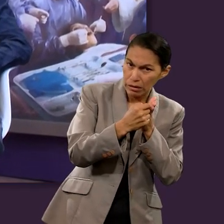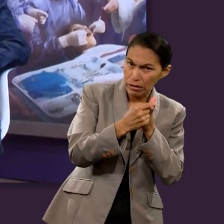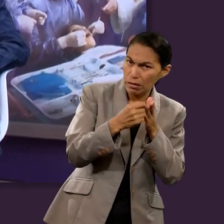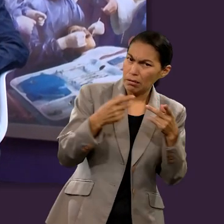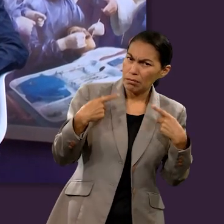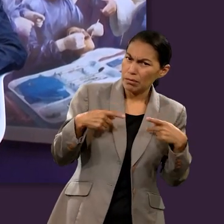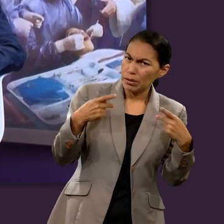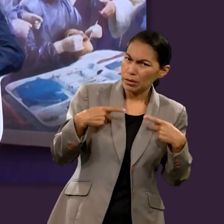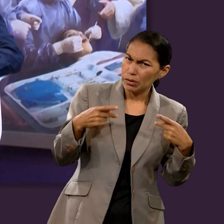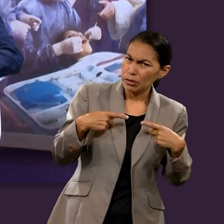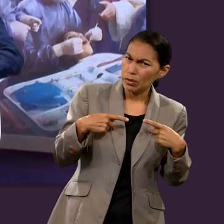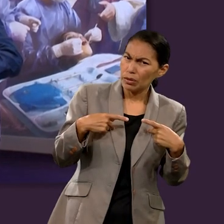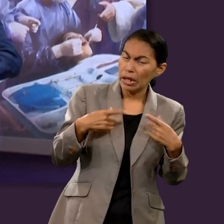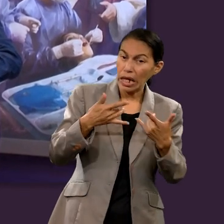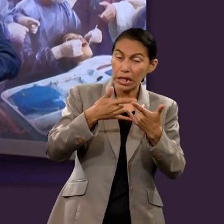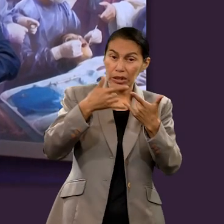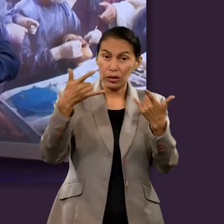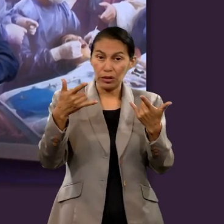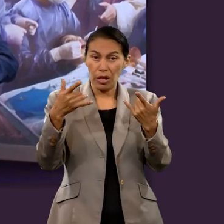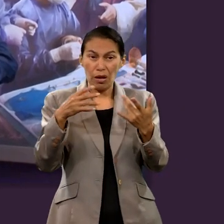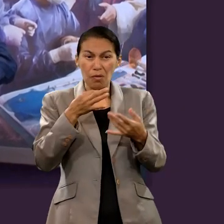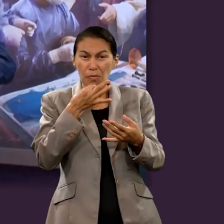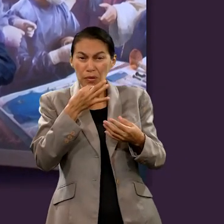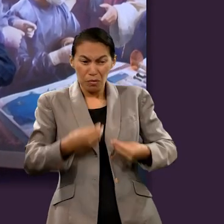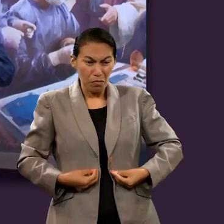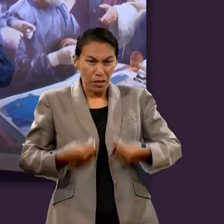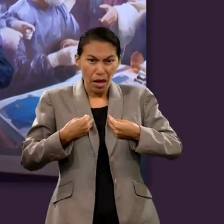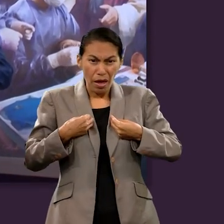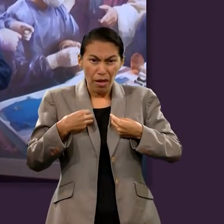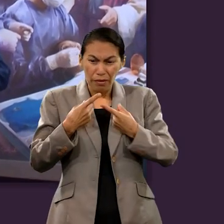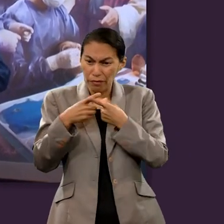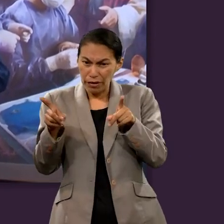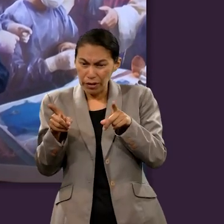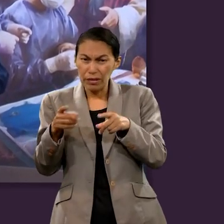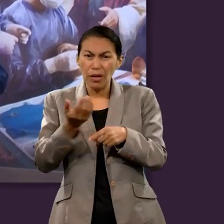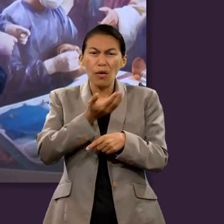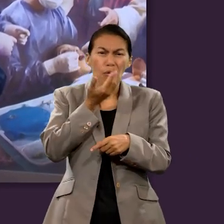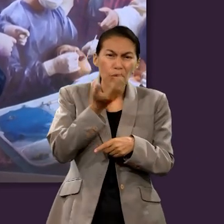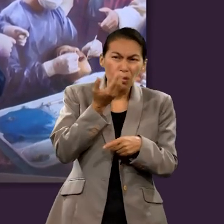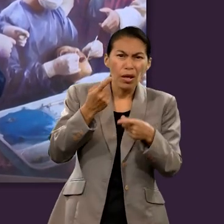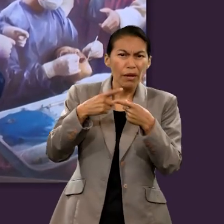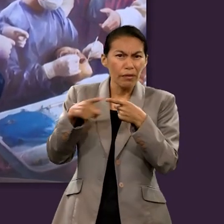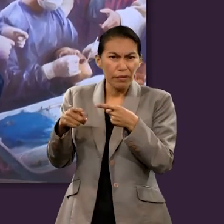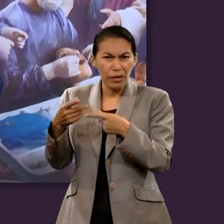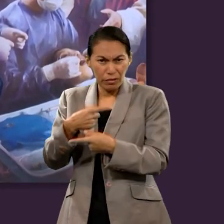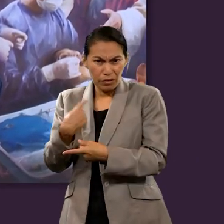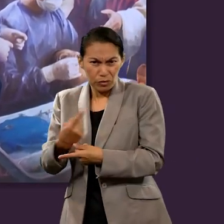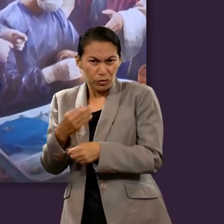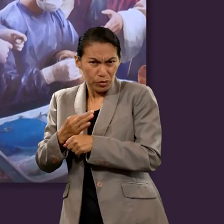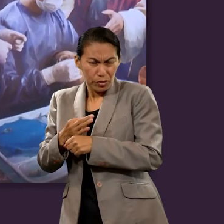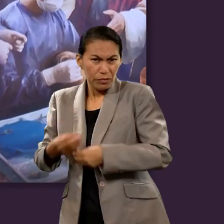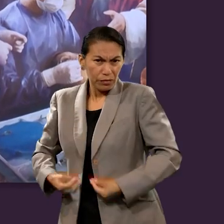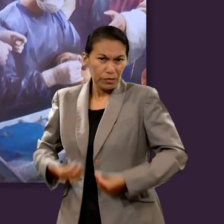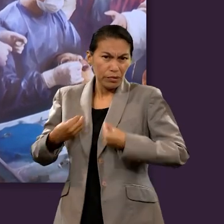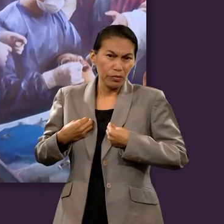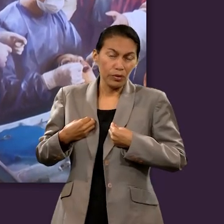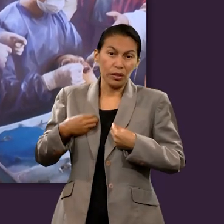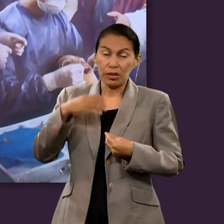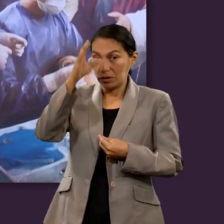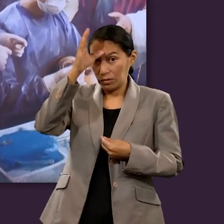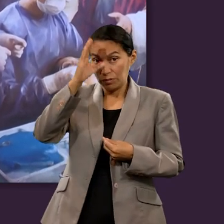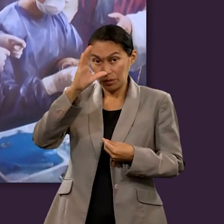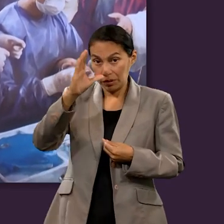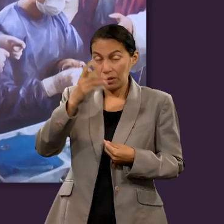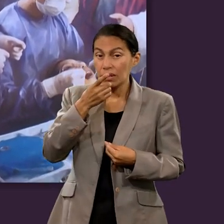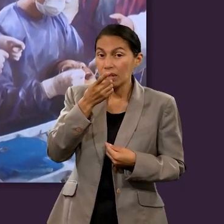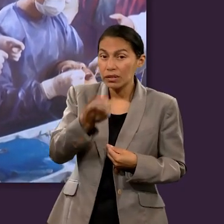para personas en un contexto histórico distinto que el nuestro, en un contexto cultural distinto que el nuestro y lo que